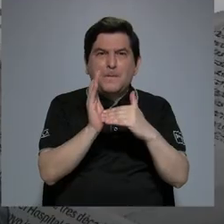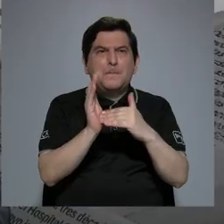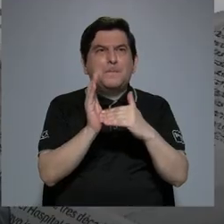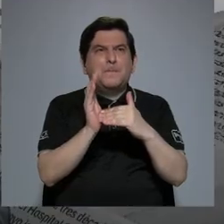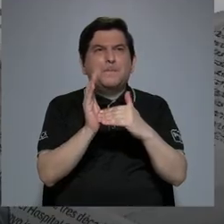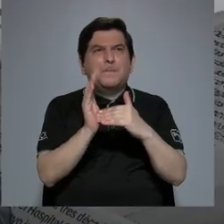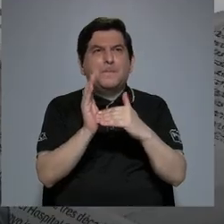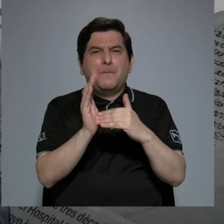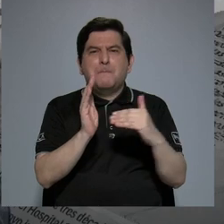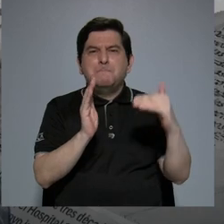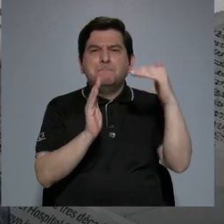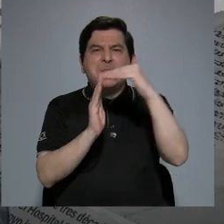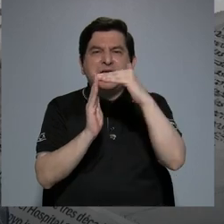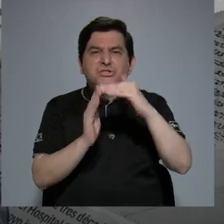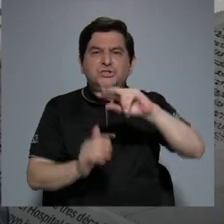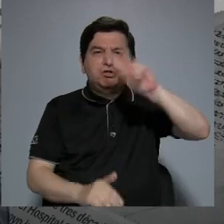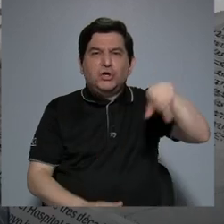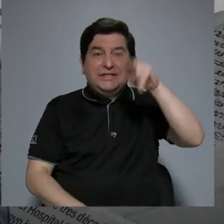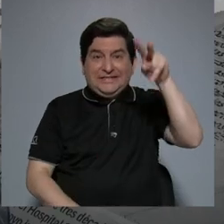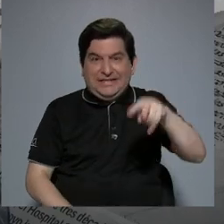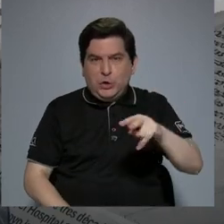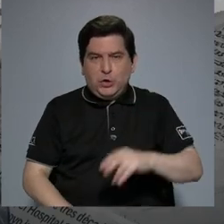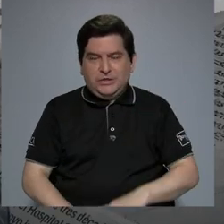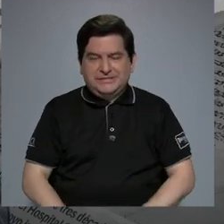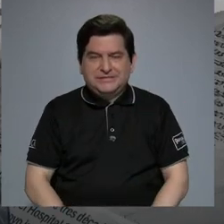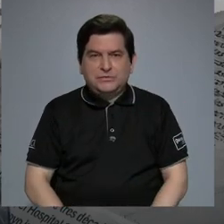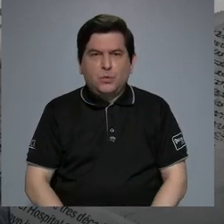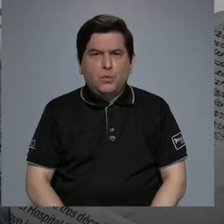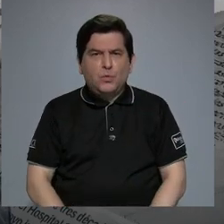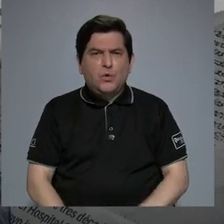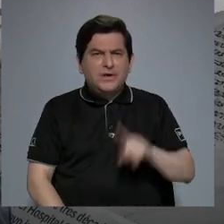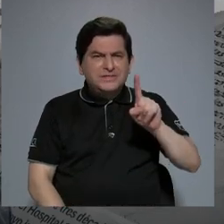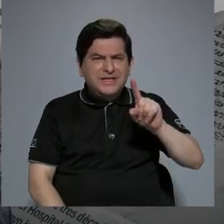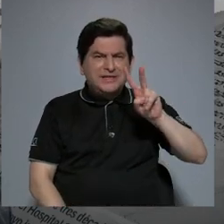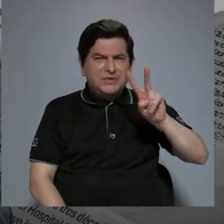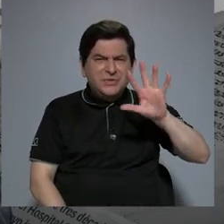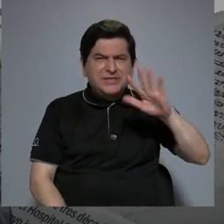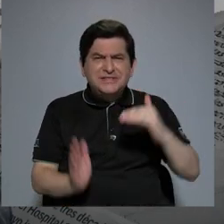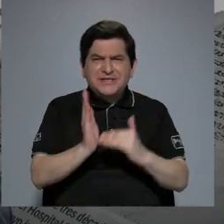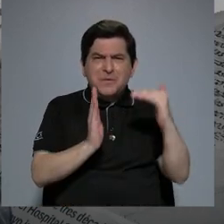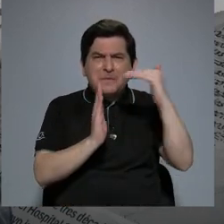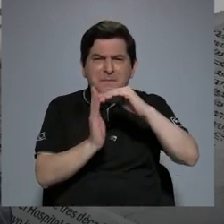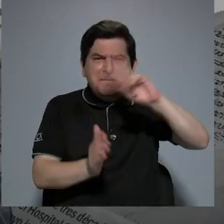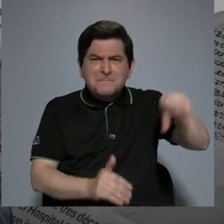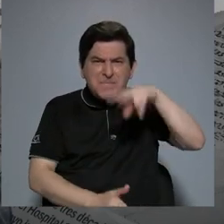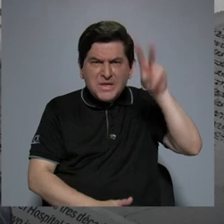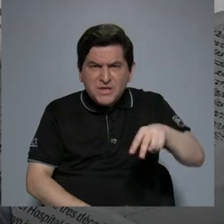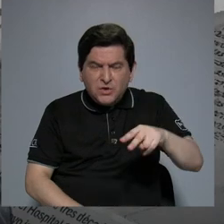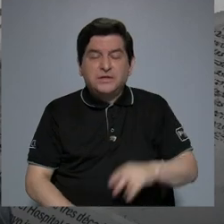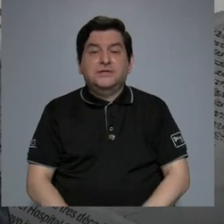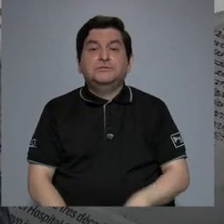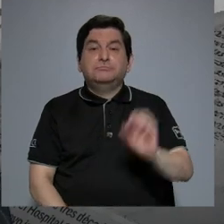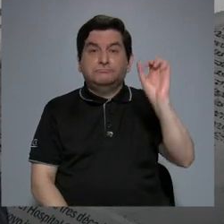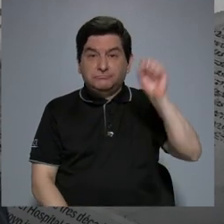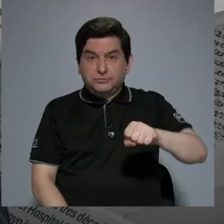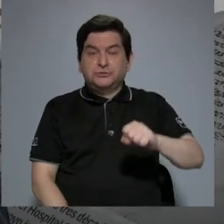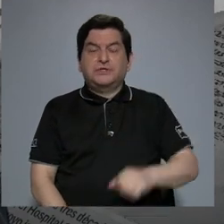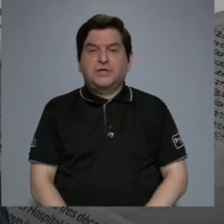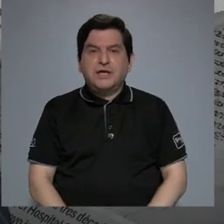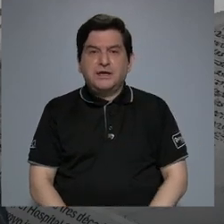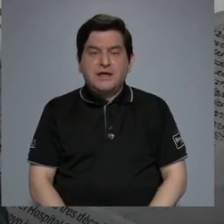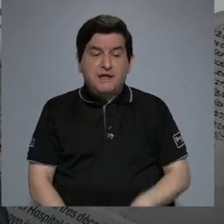ciento veinticinco millones de colones. Ciento veinticinco millones de colones. Es una... esto